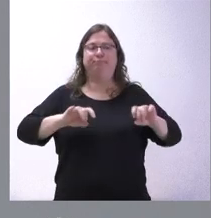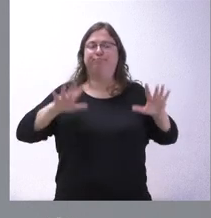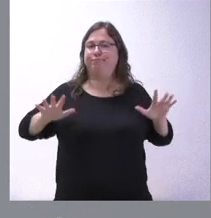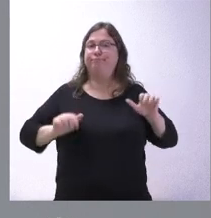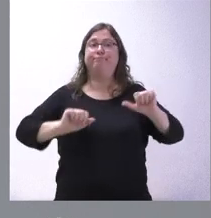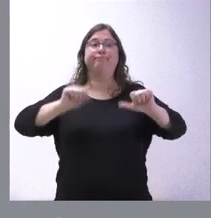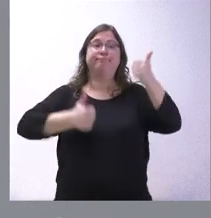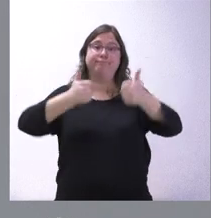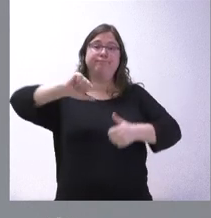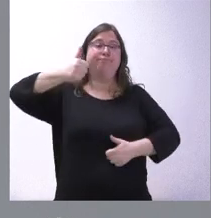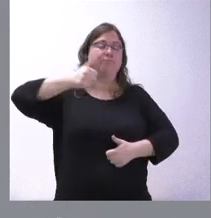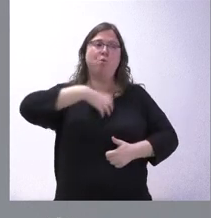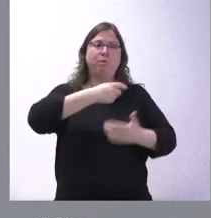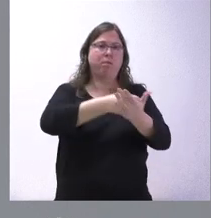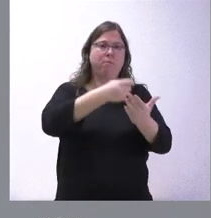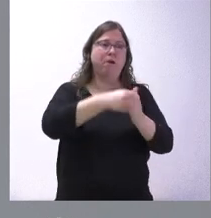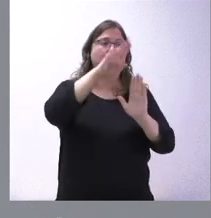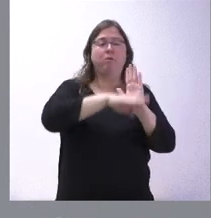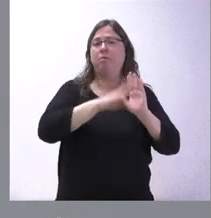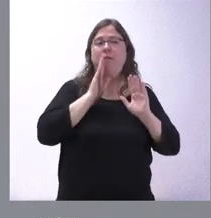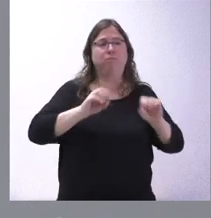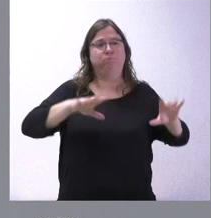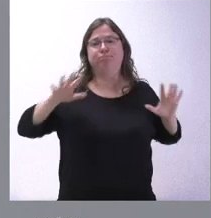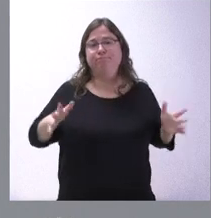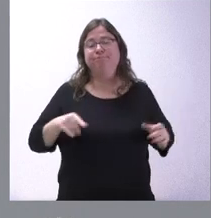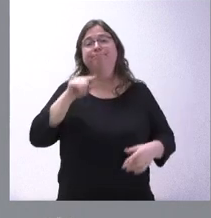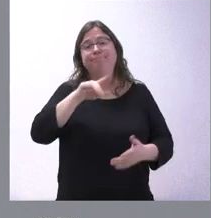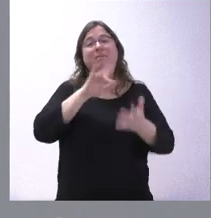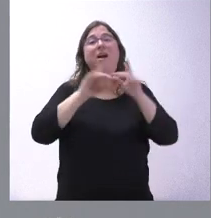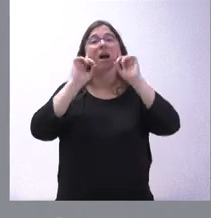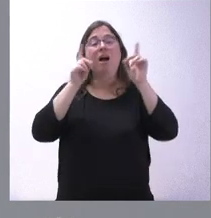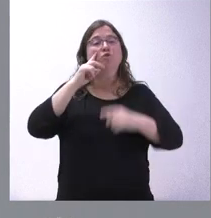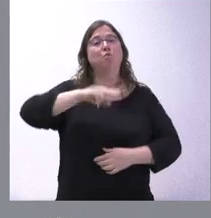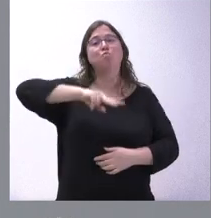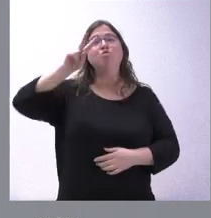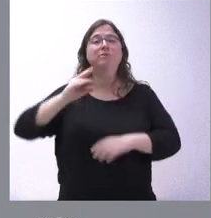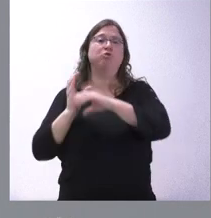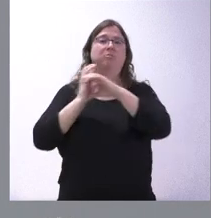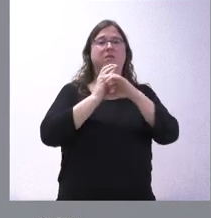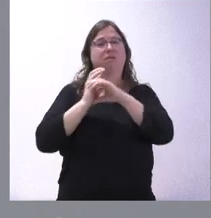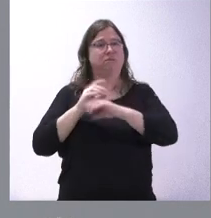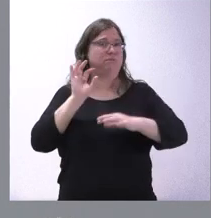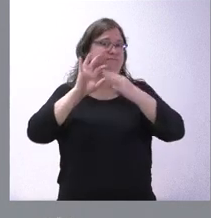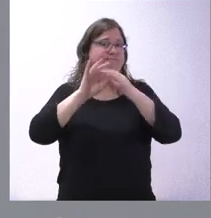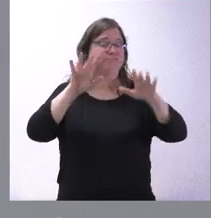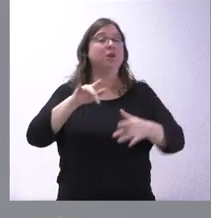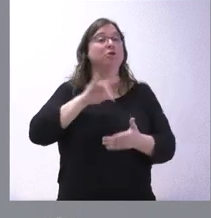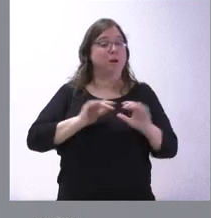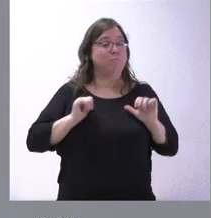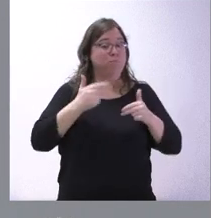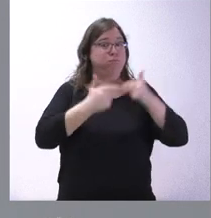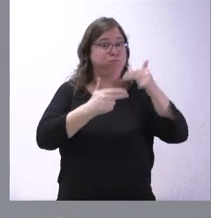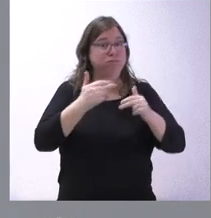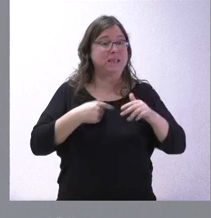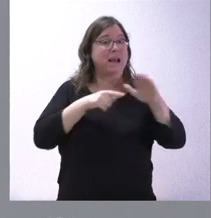poderlas llevar a cabo en las condiciones que estaban previstas. Este ha sido, desgraciadamente, el caso del Museo de la Semana Santa, que, estando ya iniciados